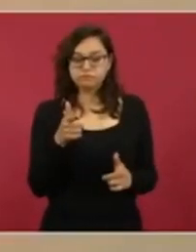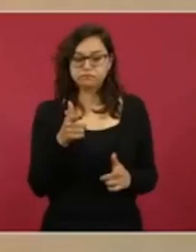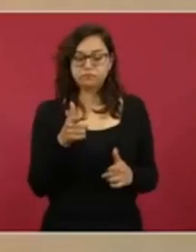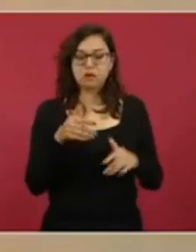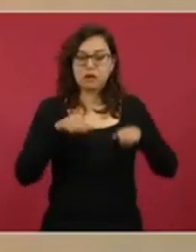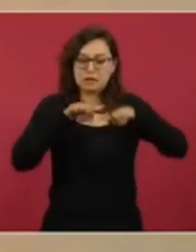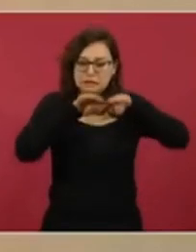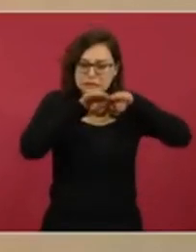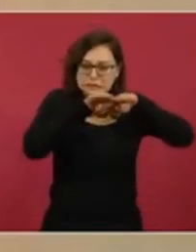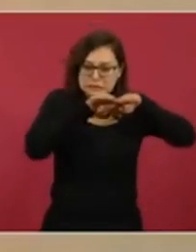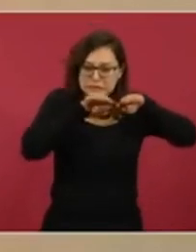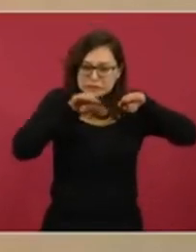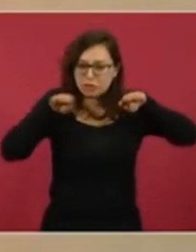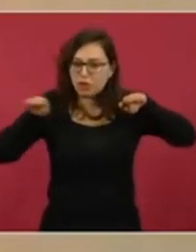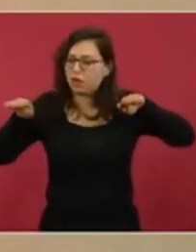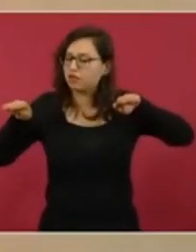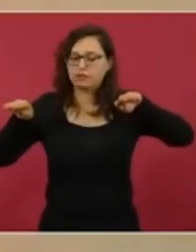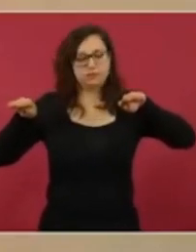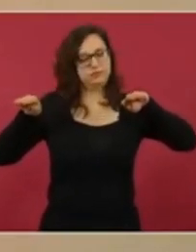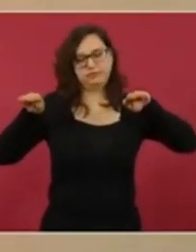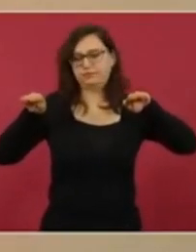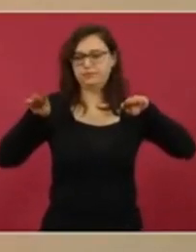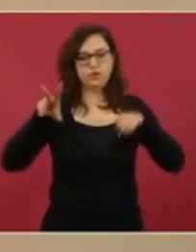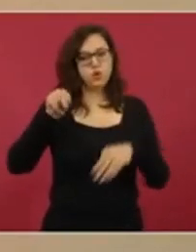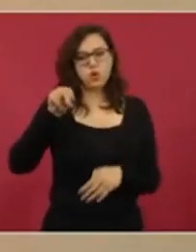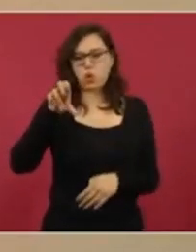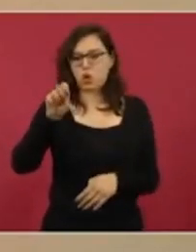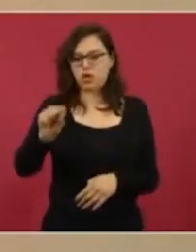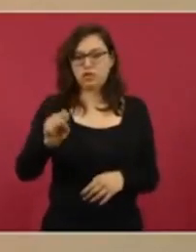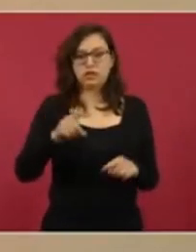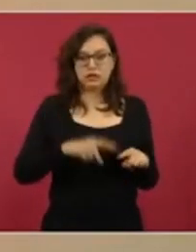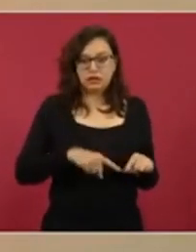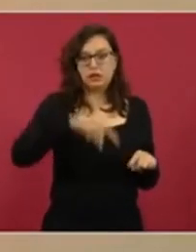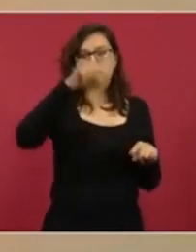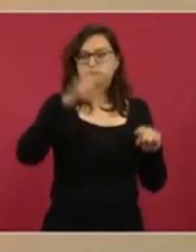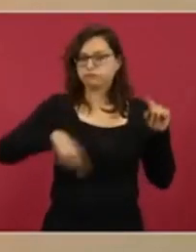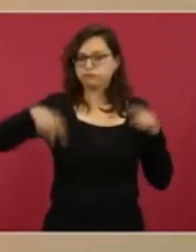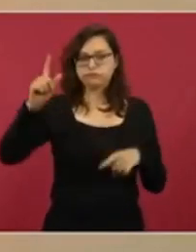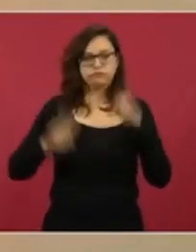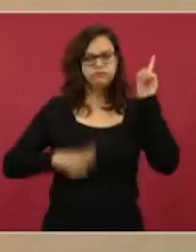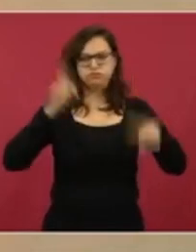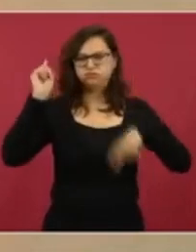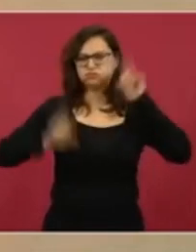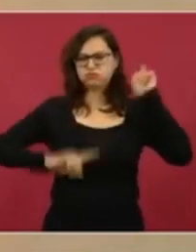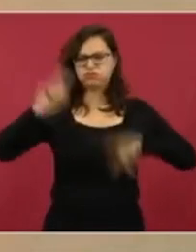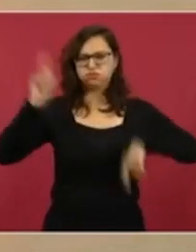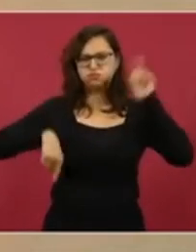digamos, una acción sincronizada para cometer este ilícito. Siguiente.